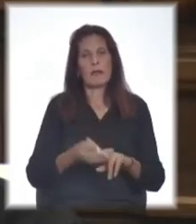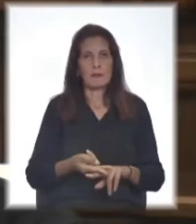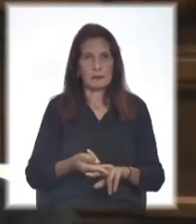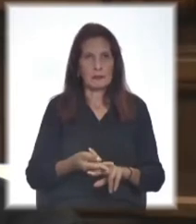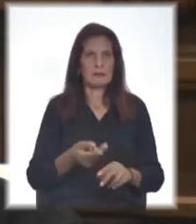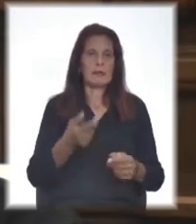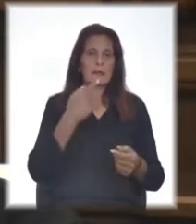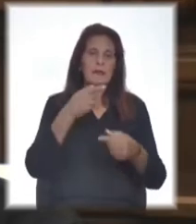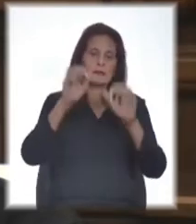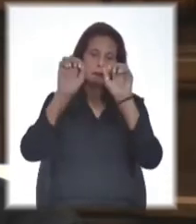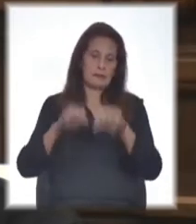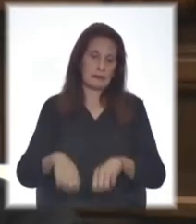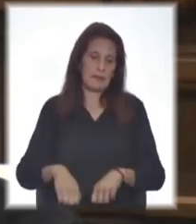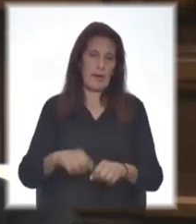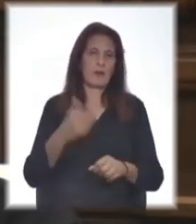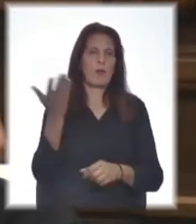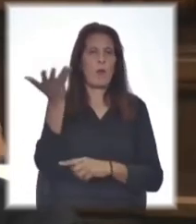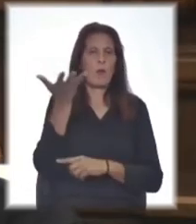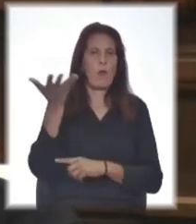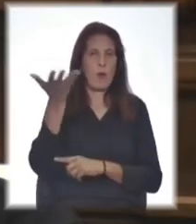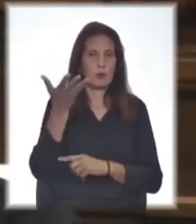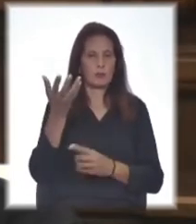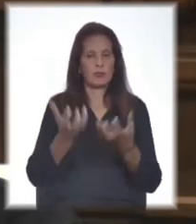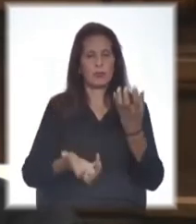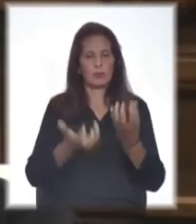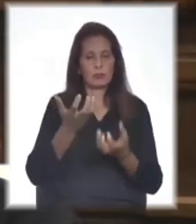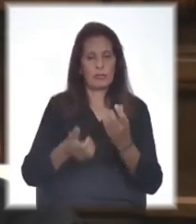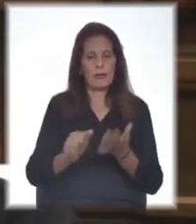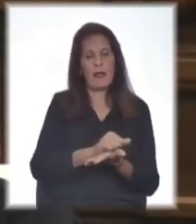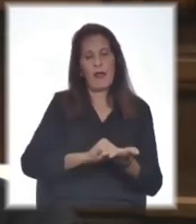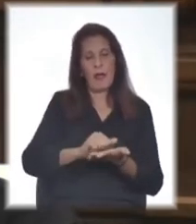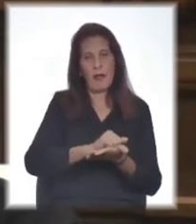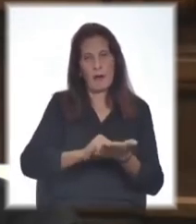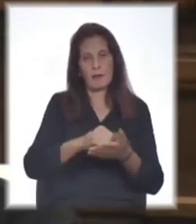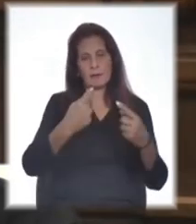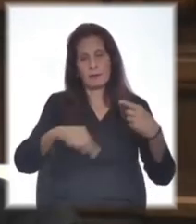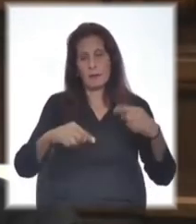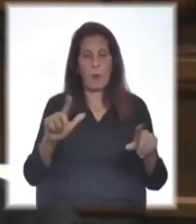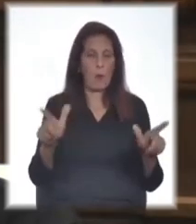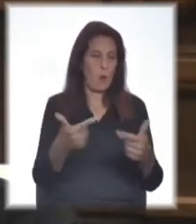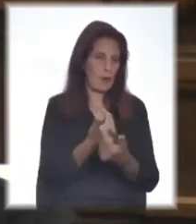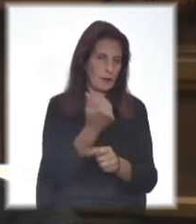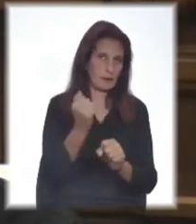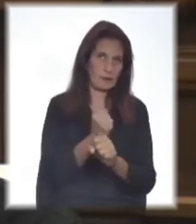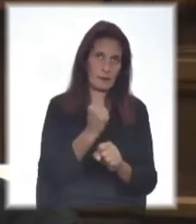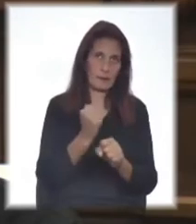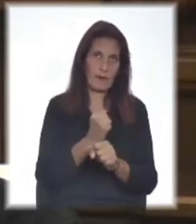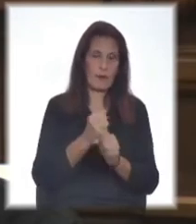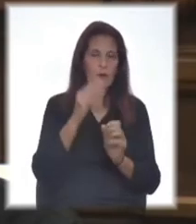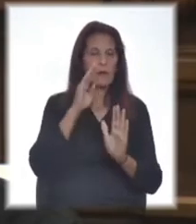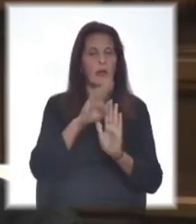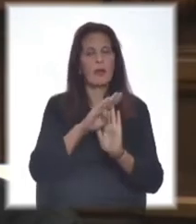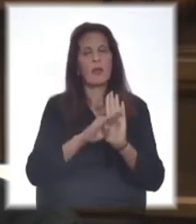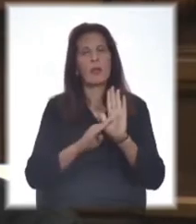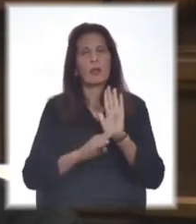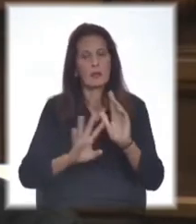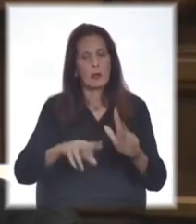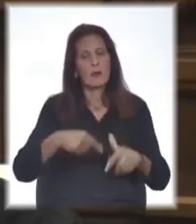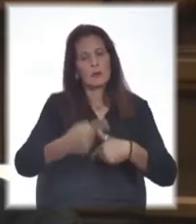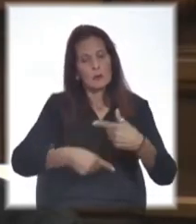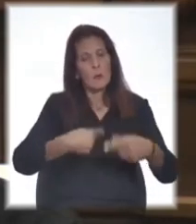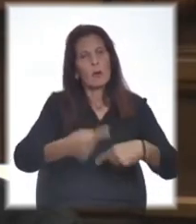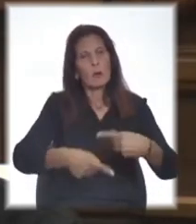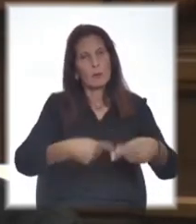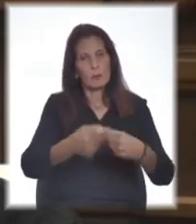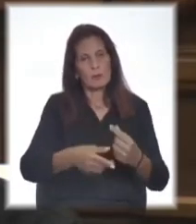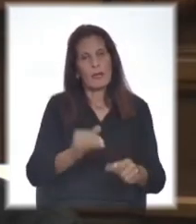Restaurantes cerrados, mozas y mozos, cocineras, cocineros, lavandines desocupados. Y la lista de servicios turísticos sigue y sigue. El